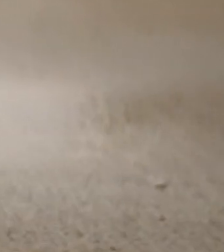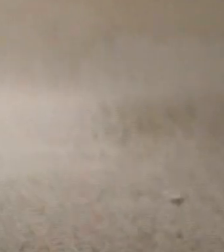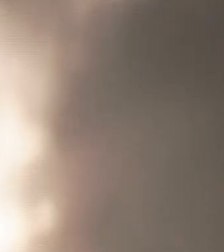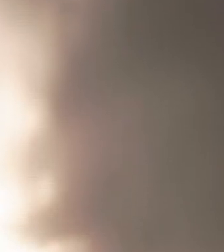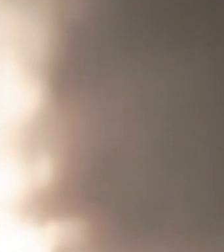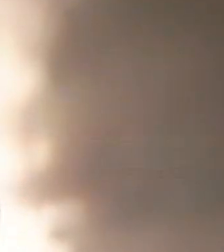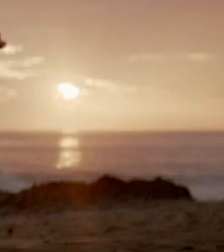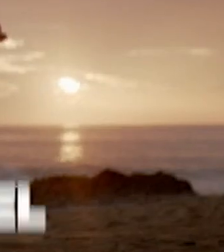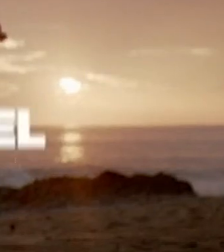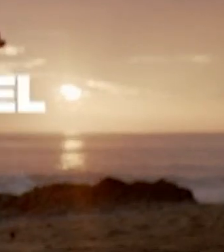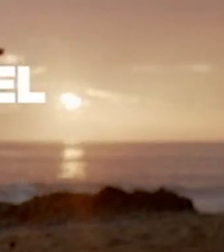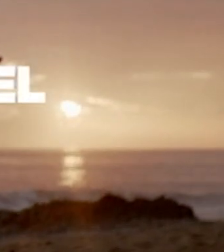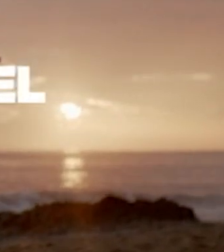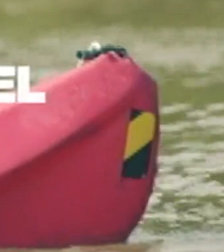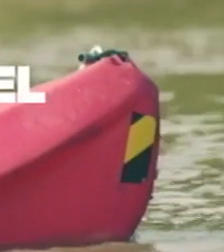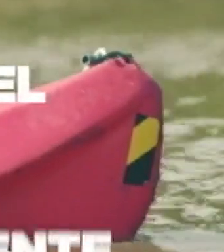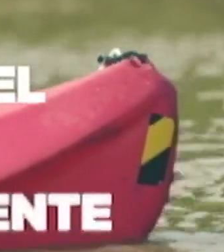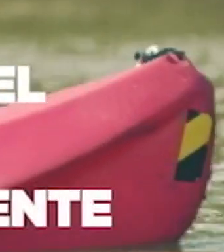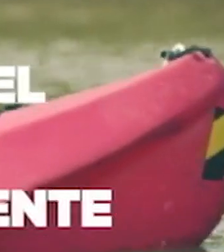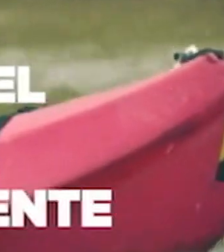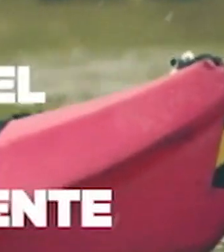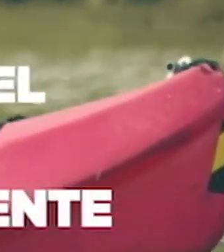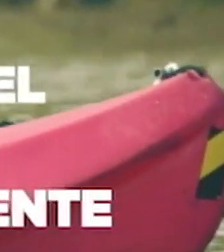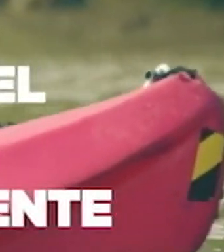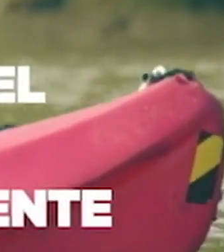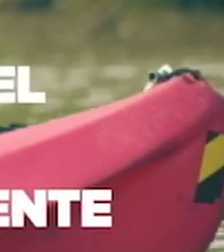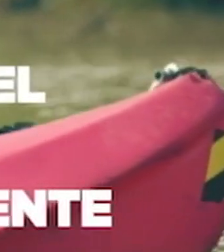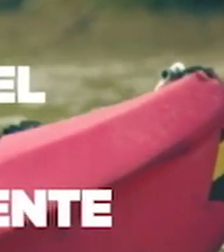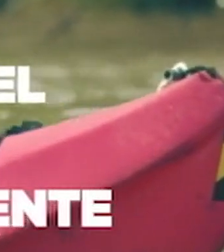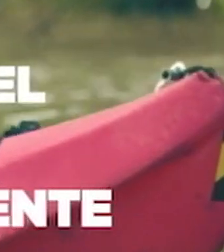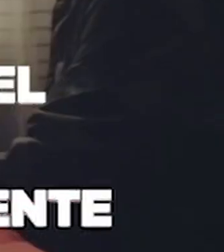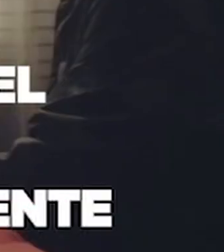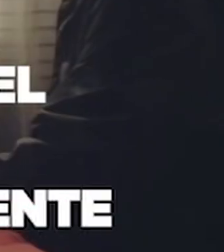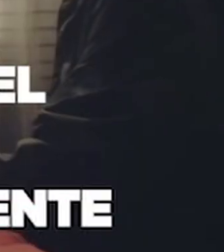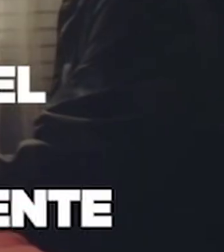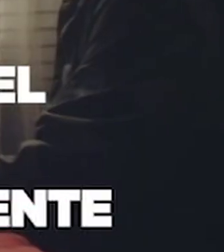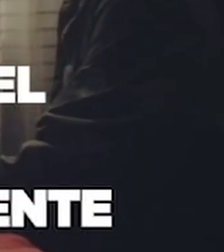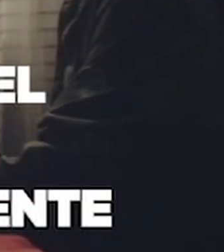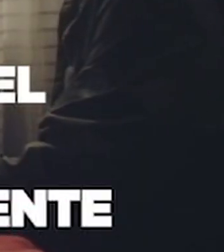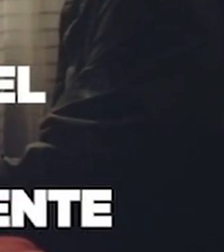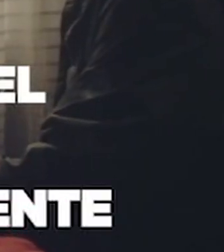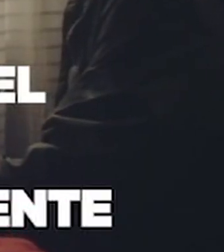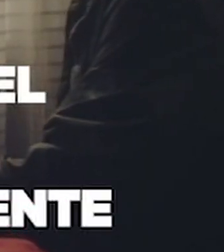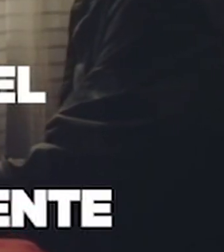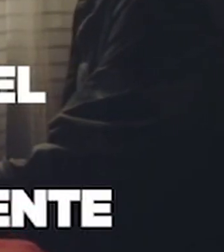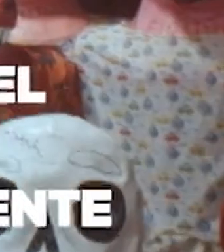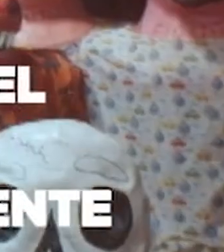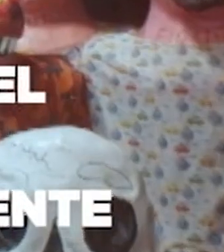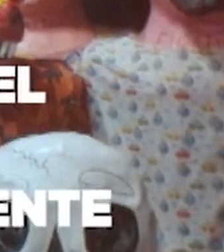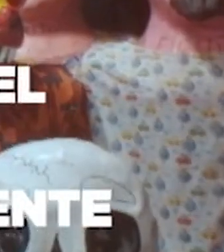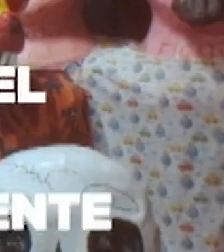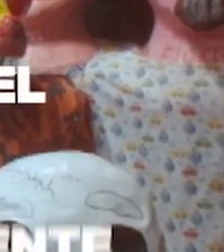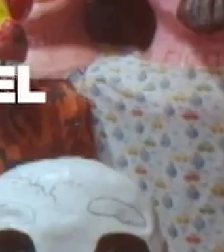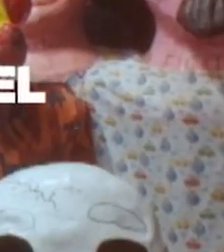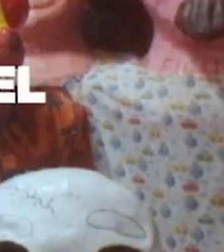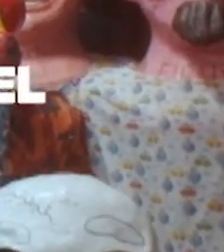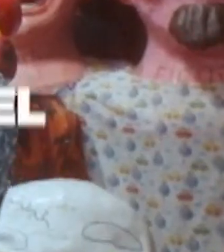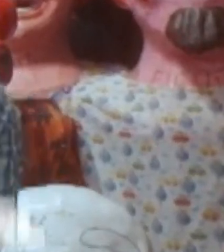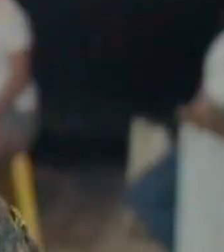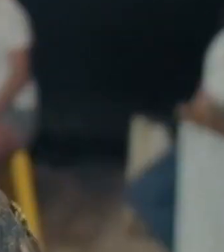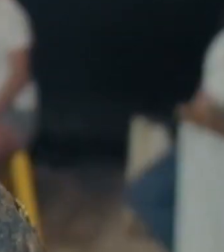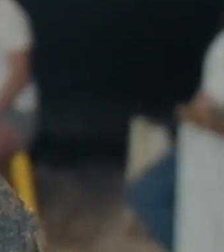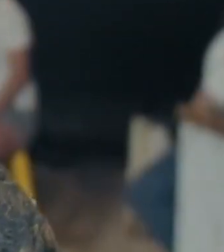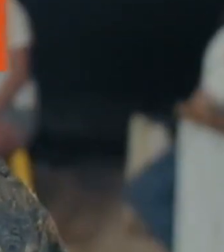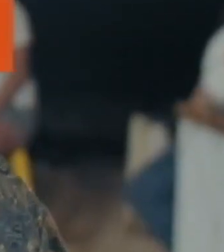montaña ir a la playa o un simple ¿qué? ¡pura vida! porque en este momento no hay un mejor lugar para estar que Costa